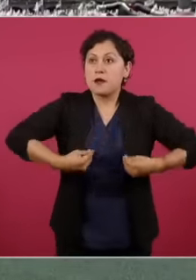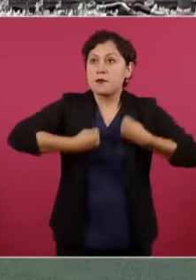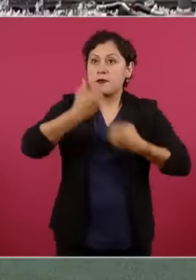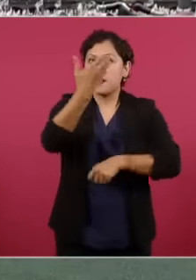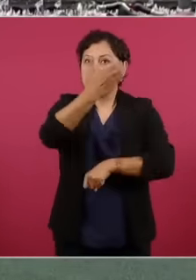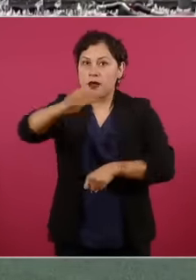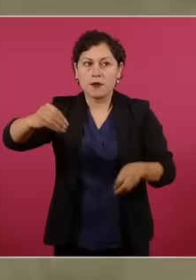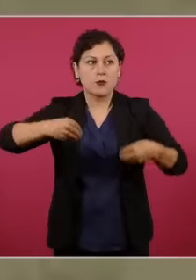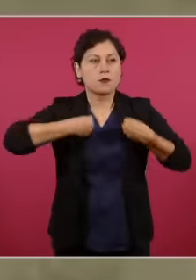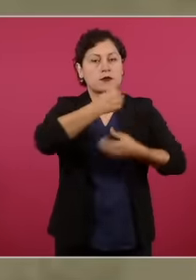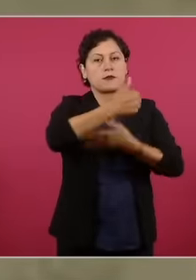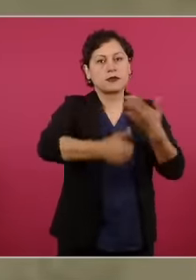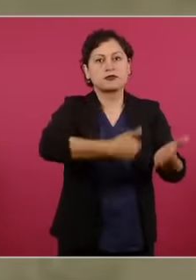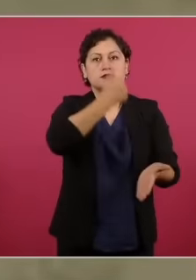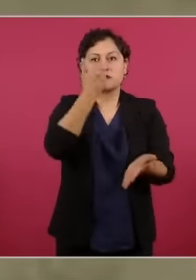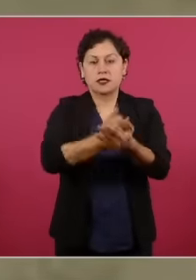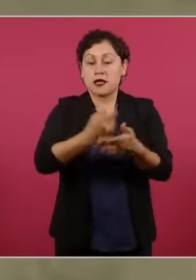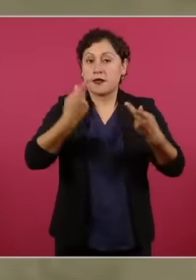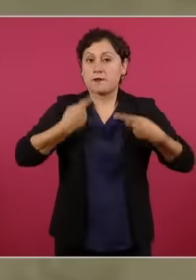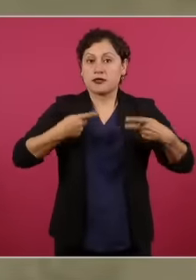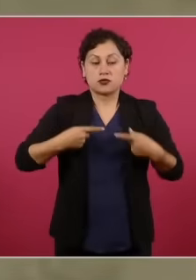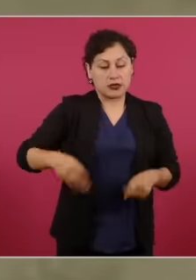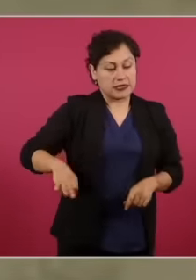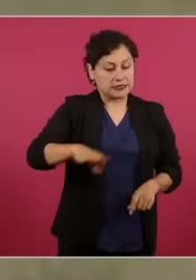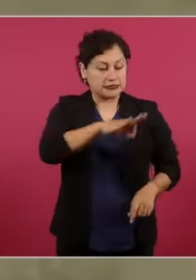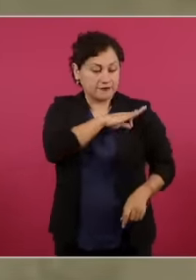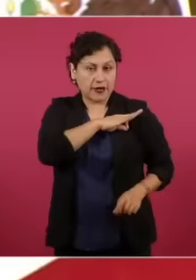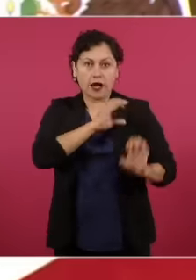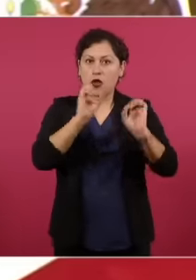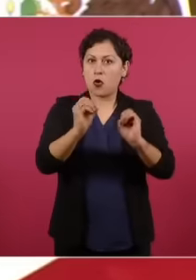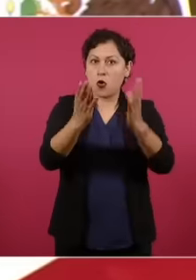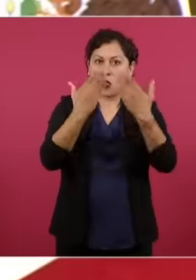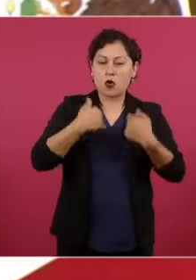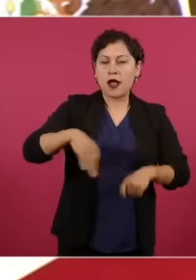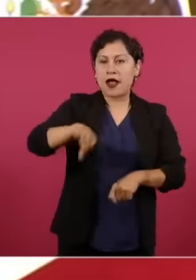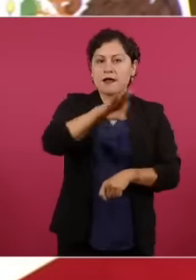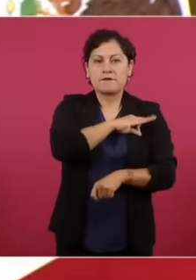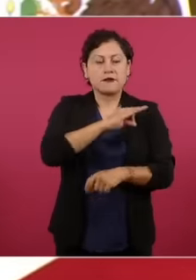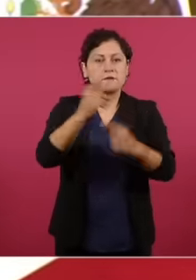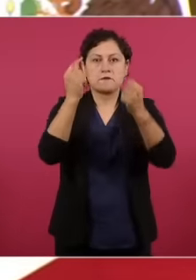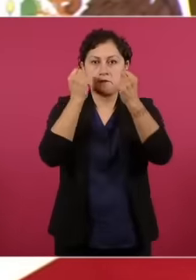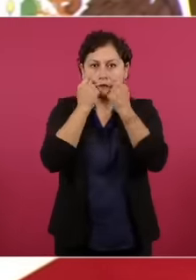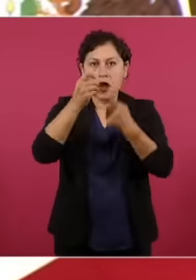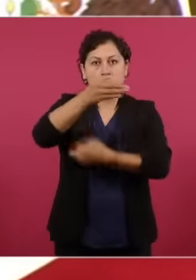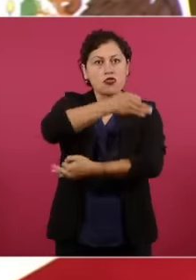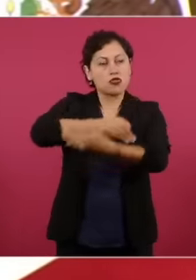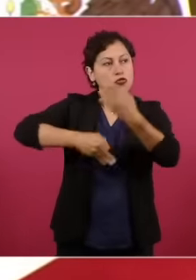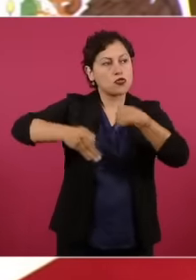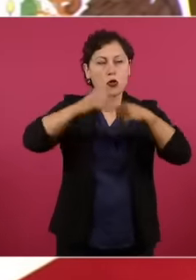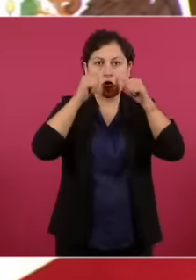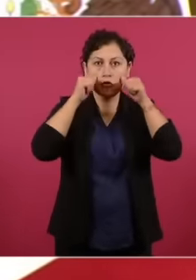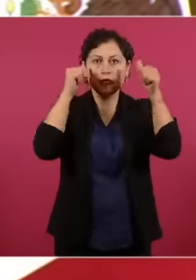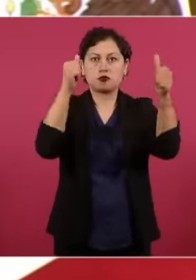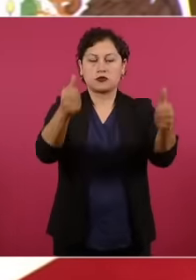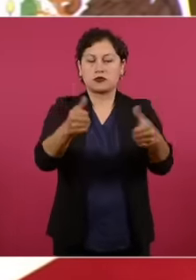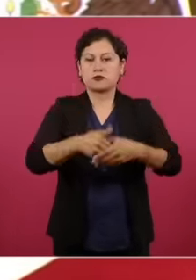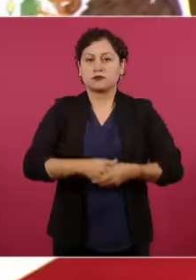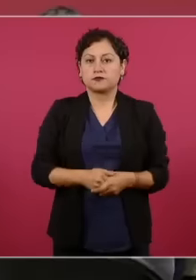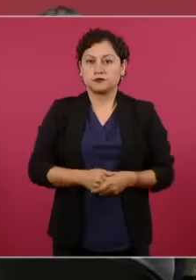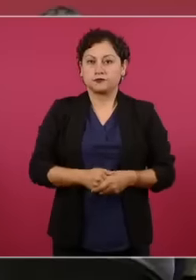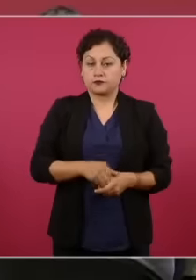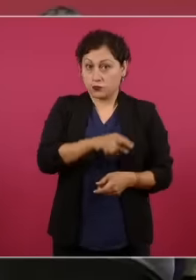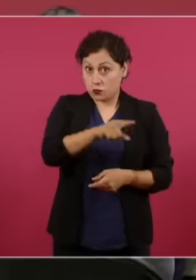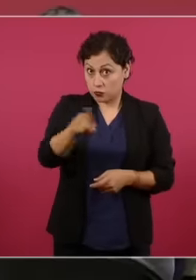Y no creyentes Necesitamos Eso no hay que olvidarlo